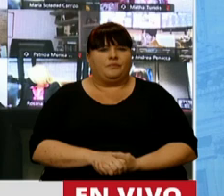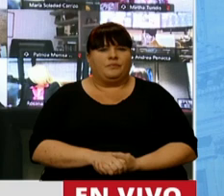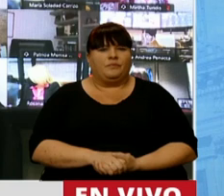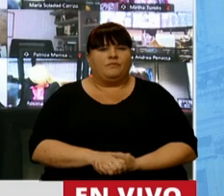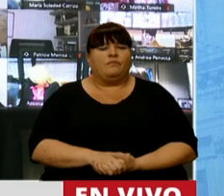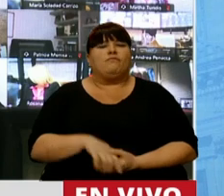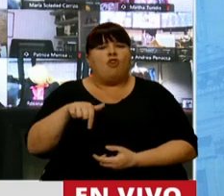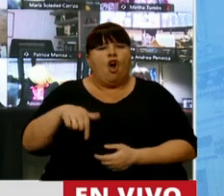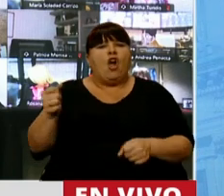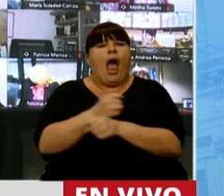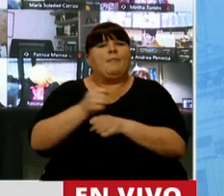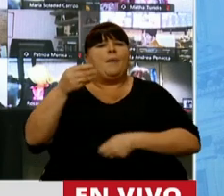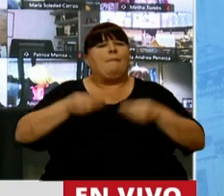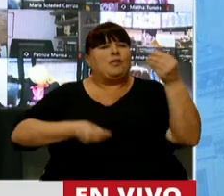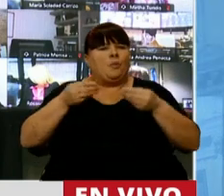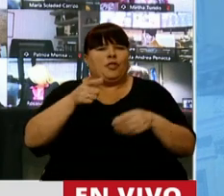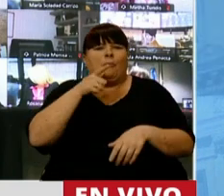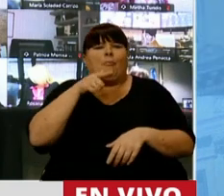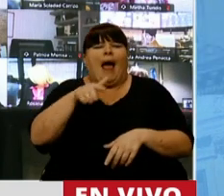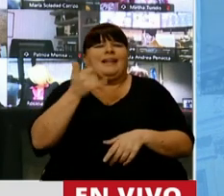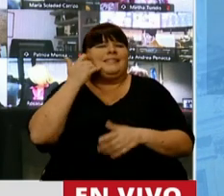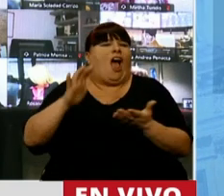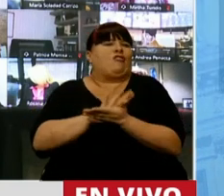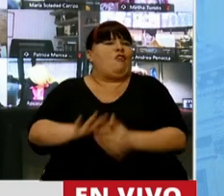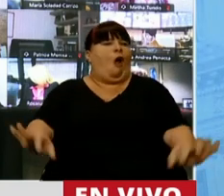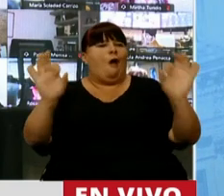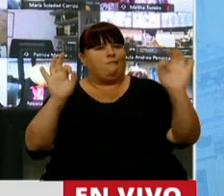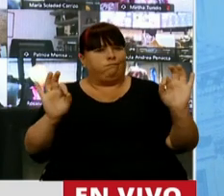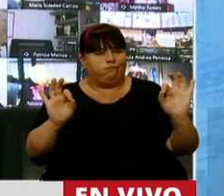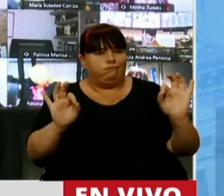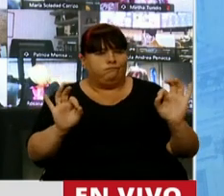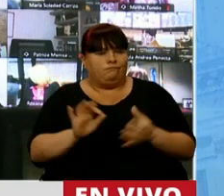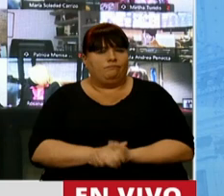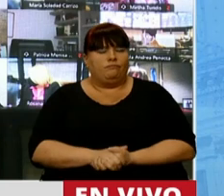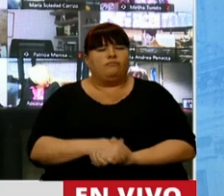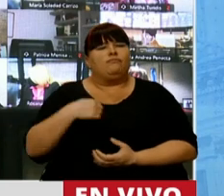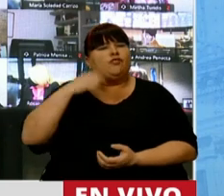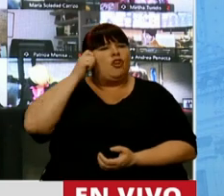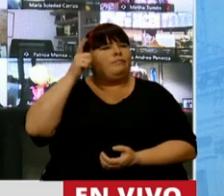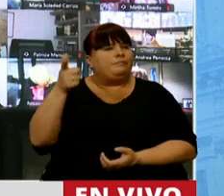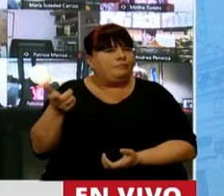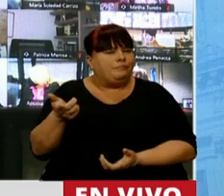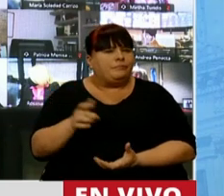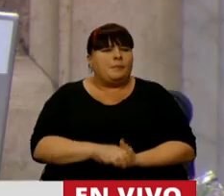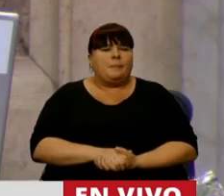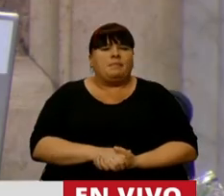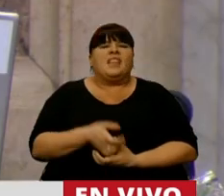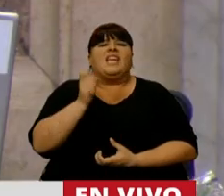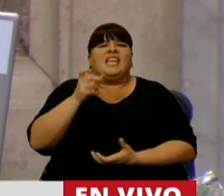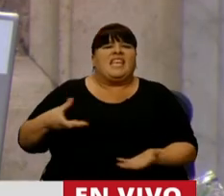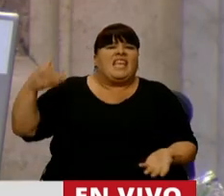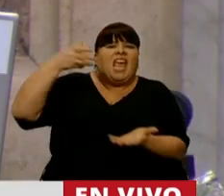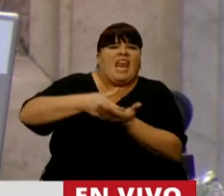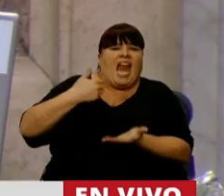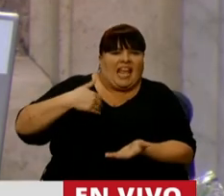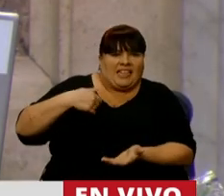Hoy estamos aprobando un presupuesto y parecería que con esto se soluciona todo. Yo me pregunto, ¿quién va a invertir